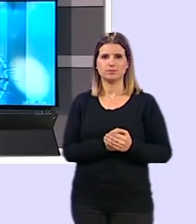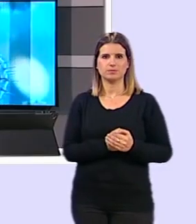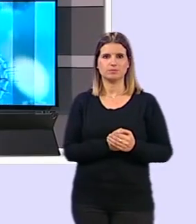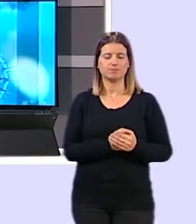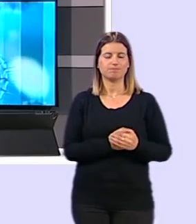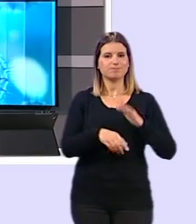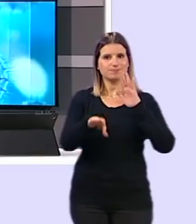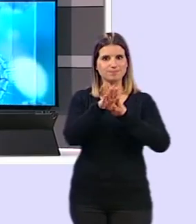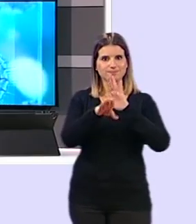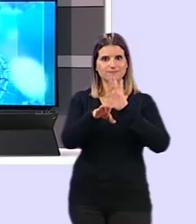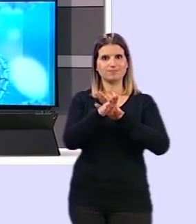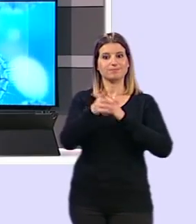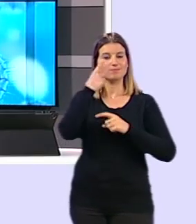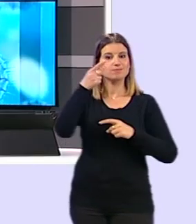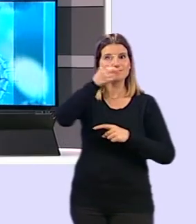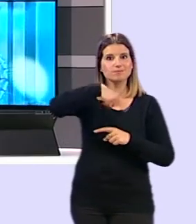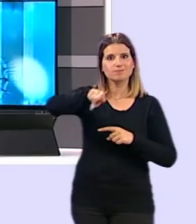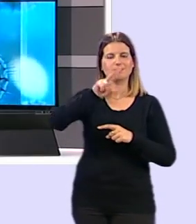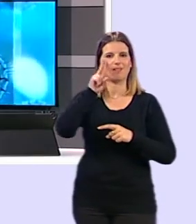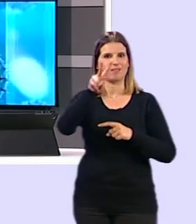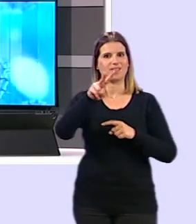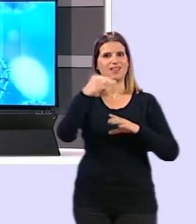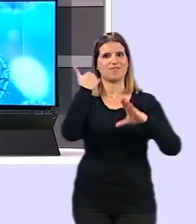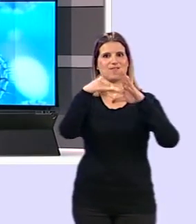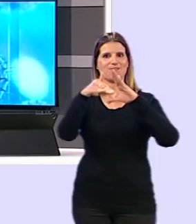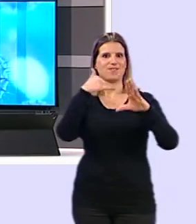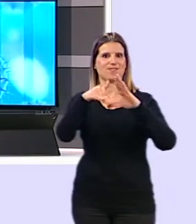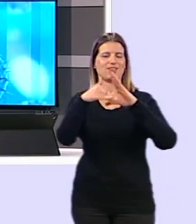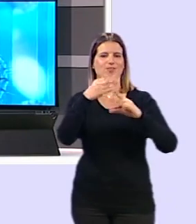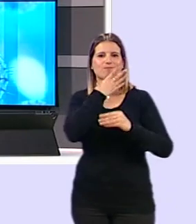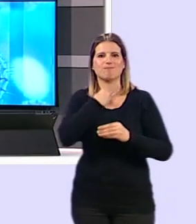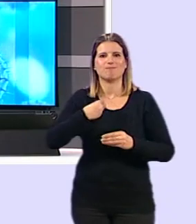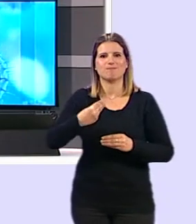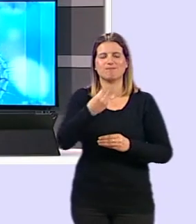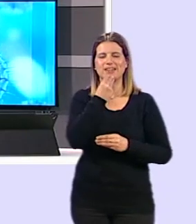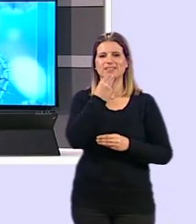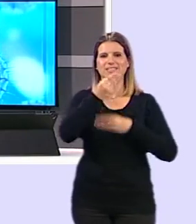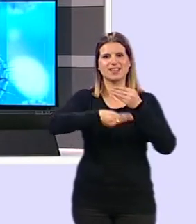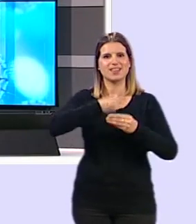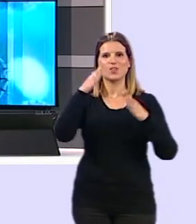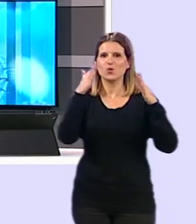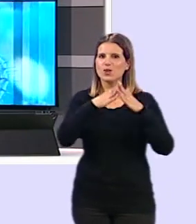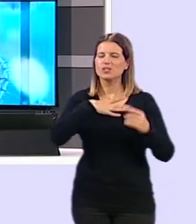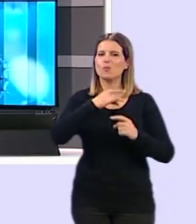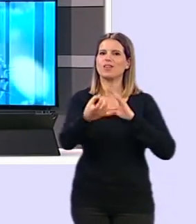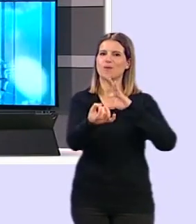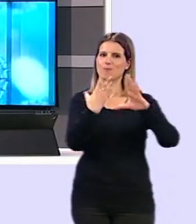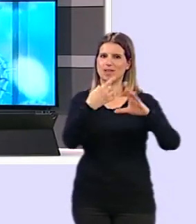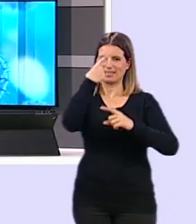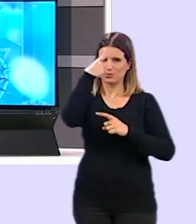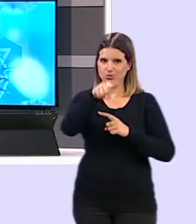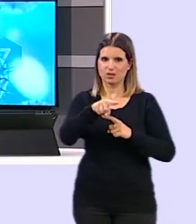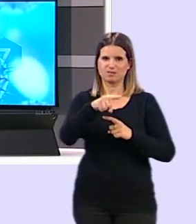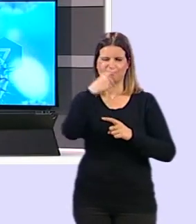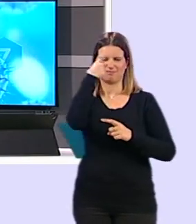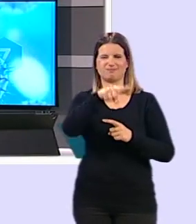y seguimos viéndoles a ustedes en esos vídeos tan magníficos que están realizando y que nos pueden enviar como ya saben